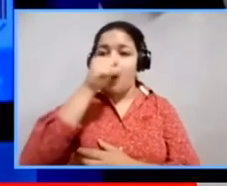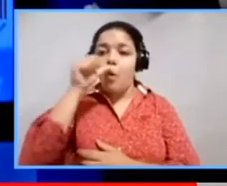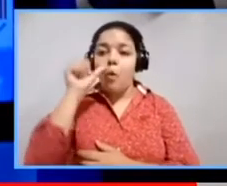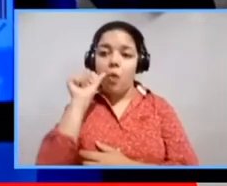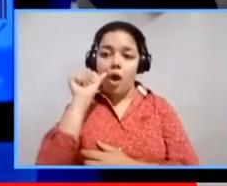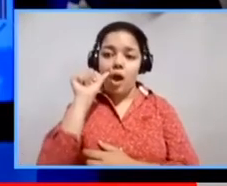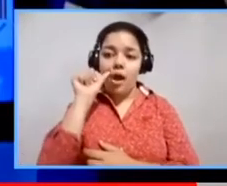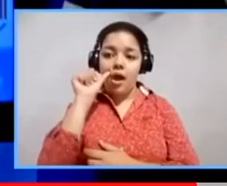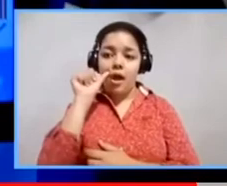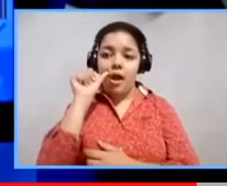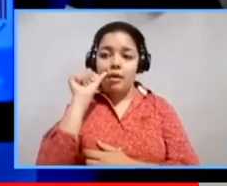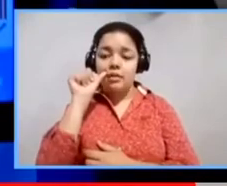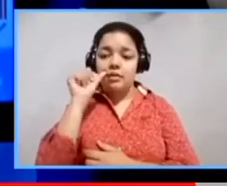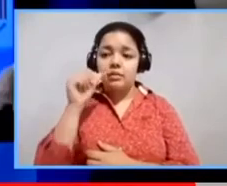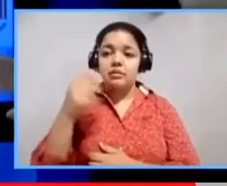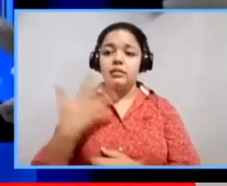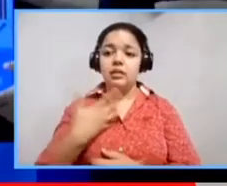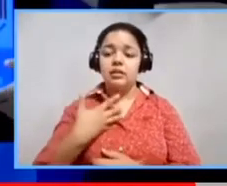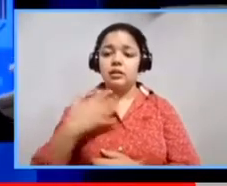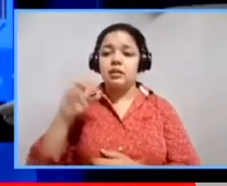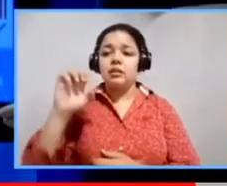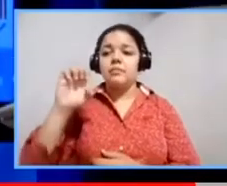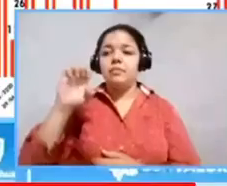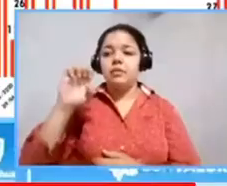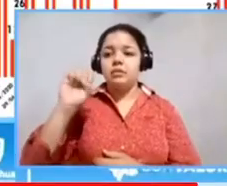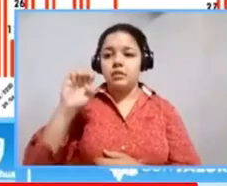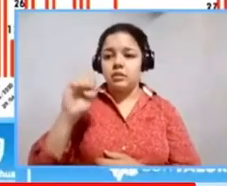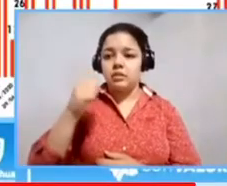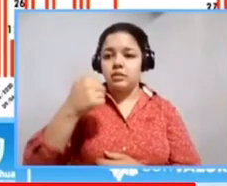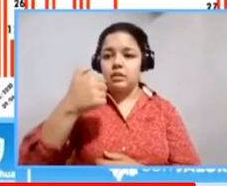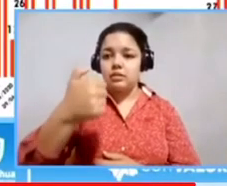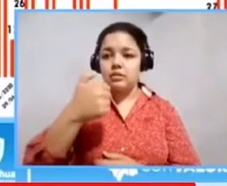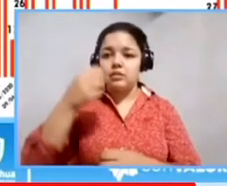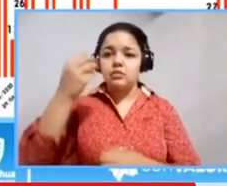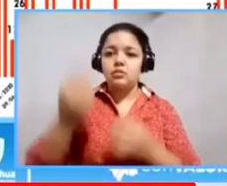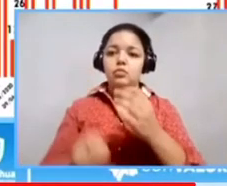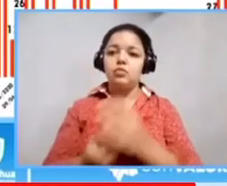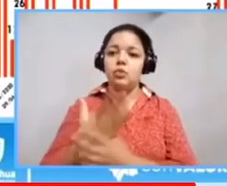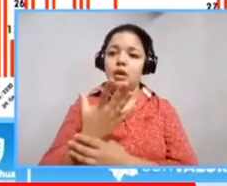66 casos que se suman a la estadística.